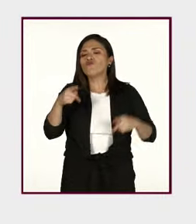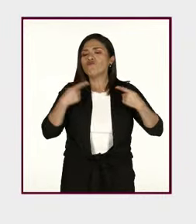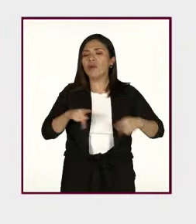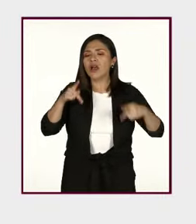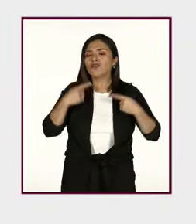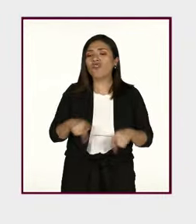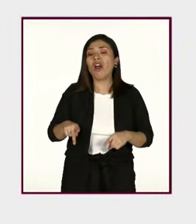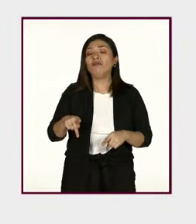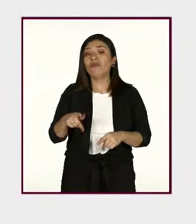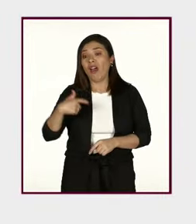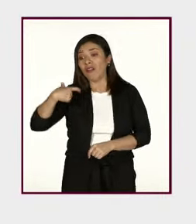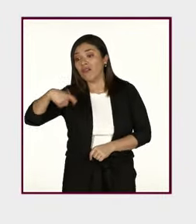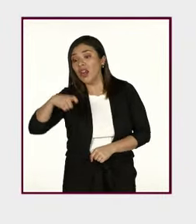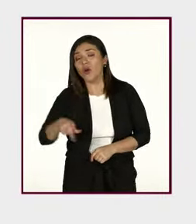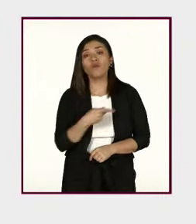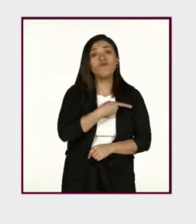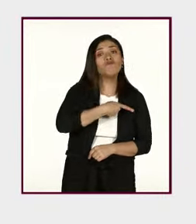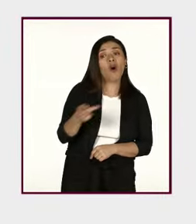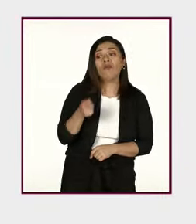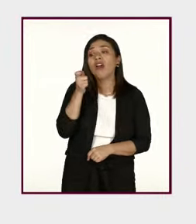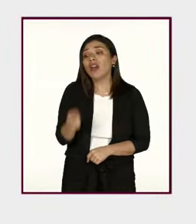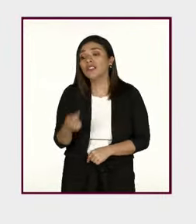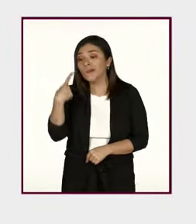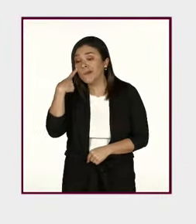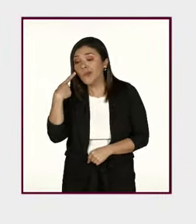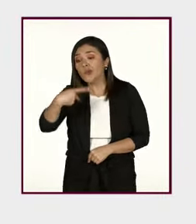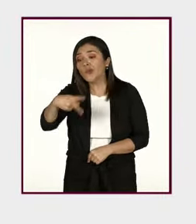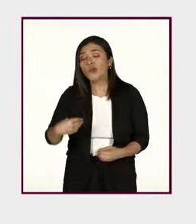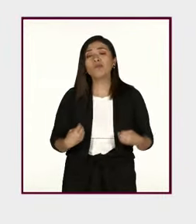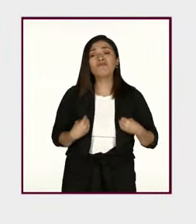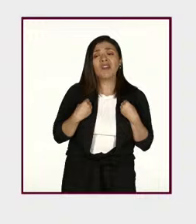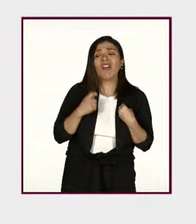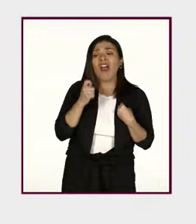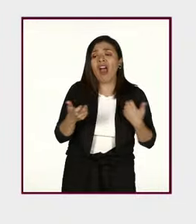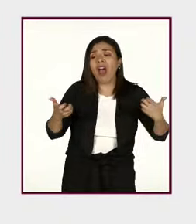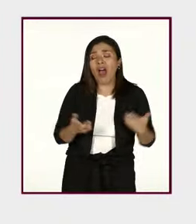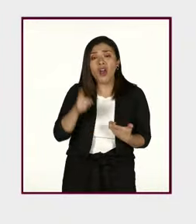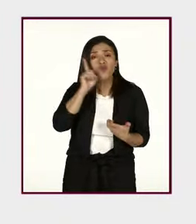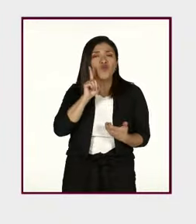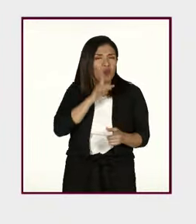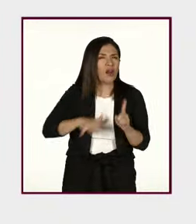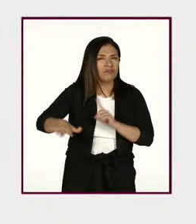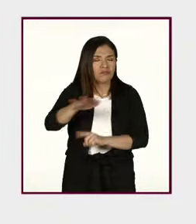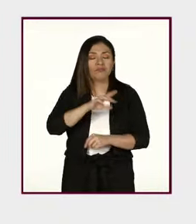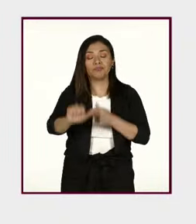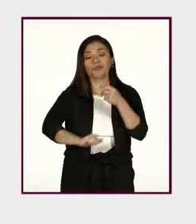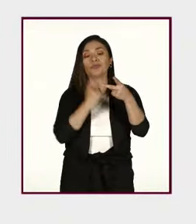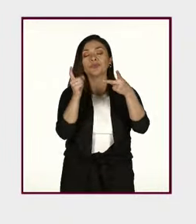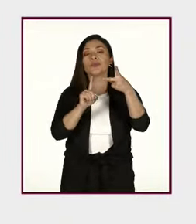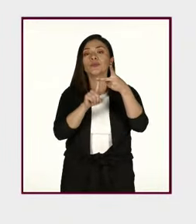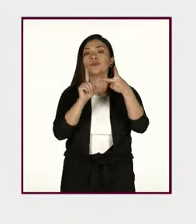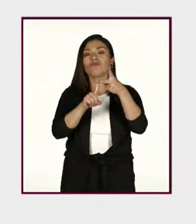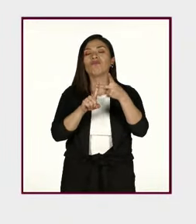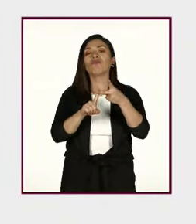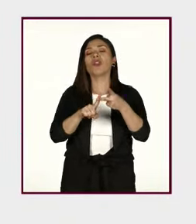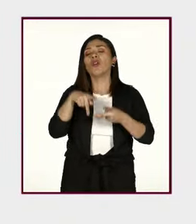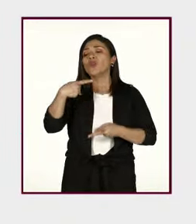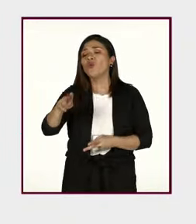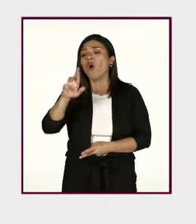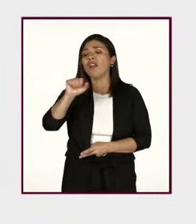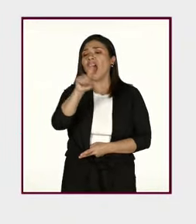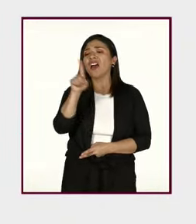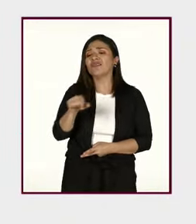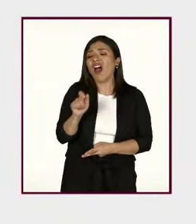socioeconómica en la que viven o se desarrollan las mujeres. La otra es el sesgo racial.